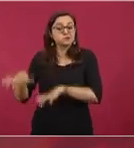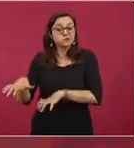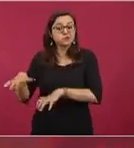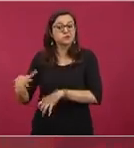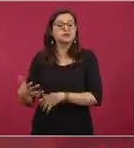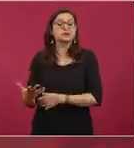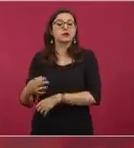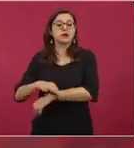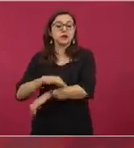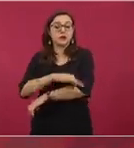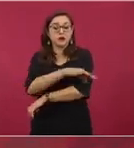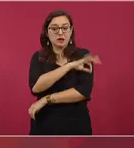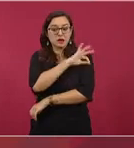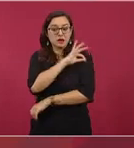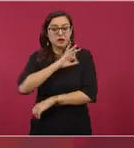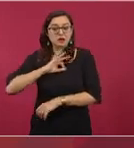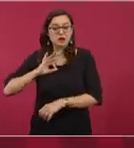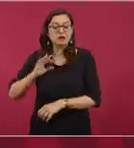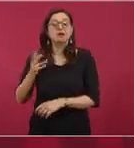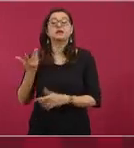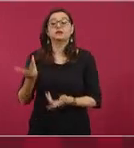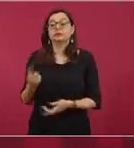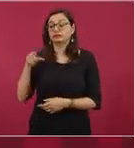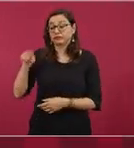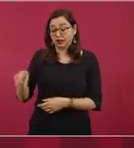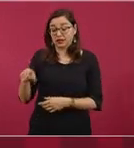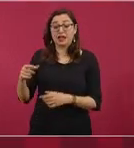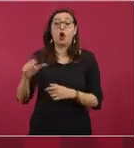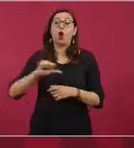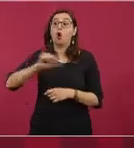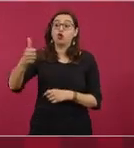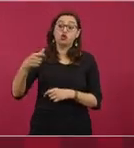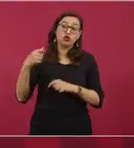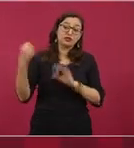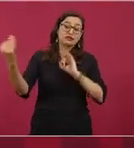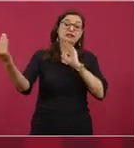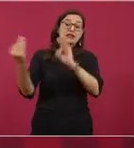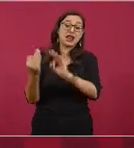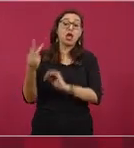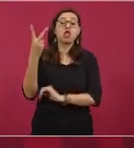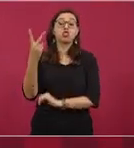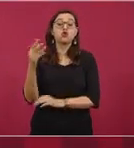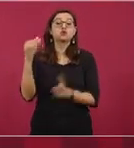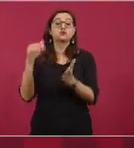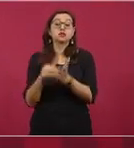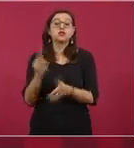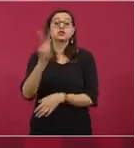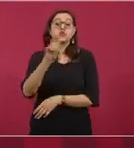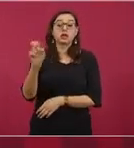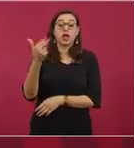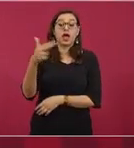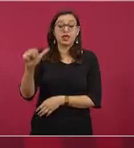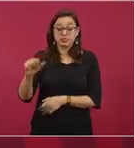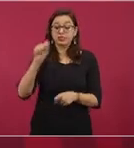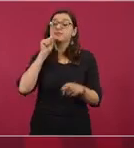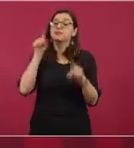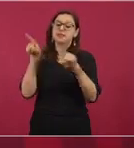en dos mil doscientas hectáreas que se adquirieron,